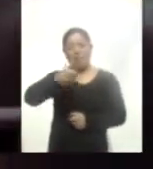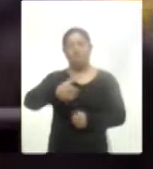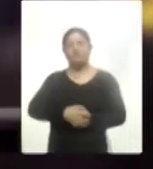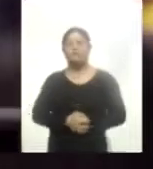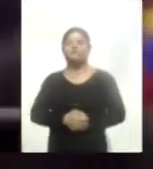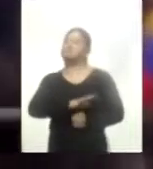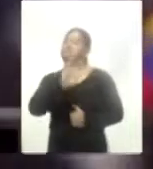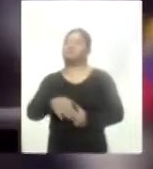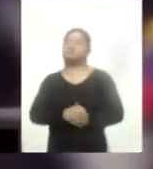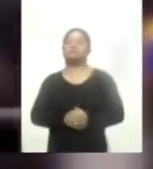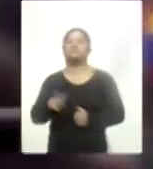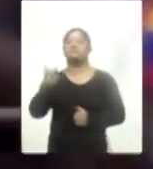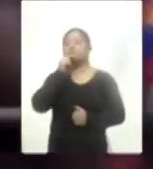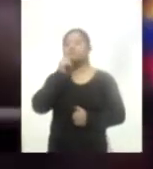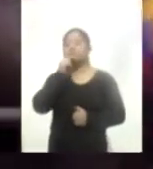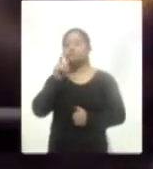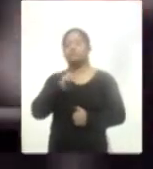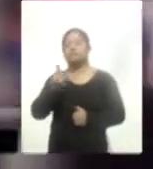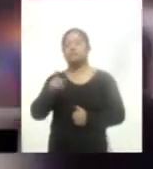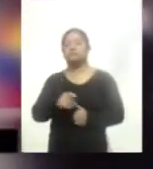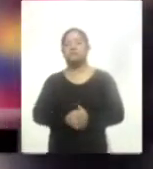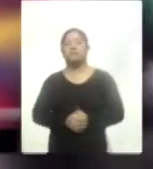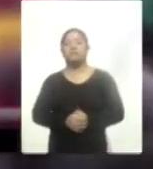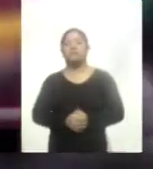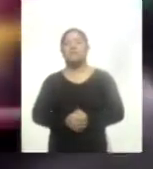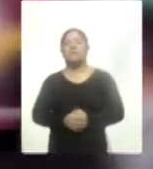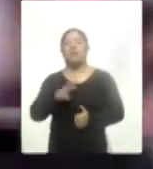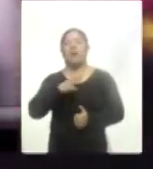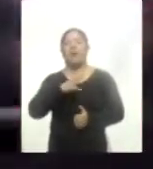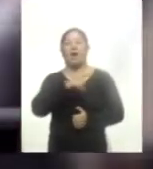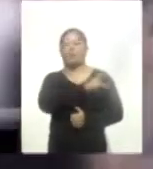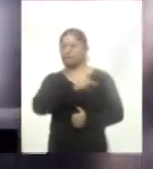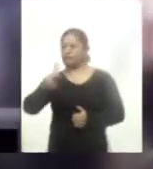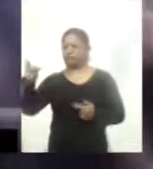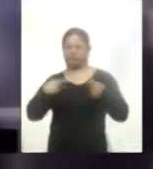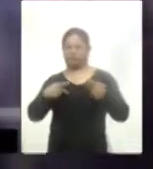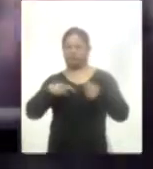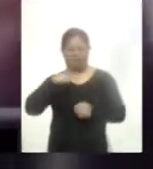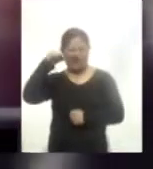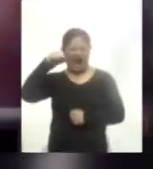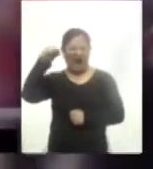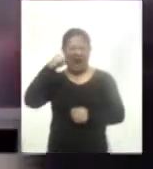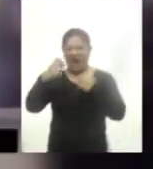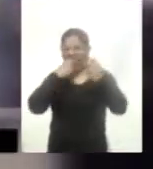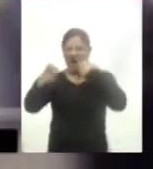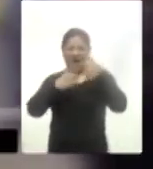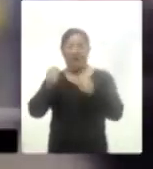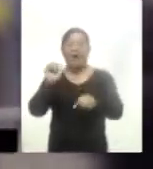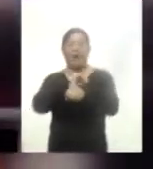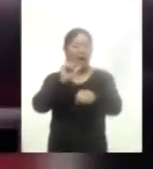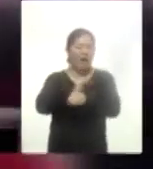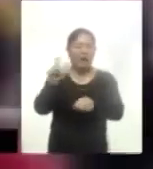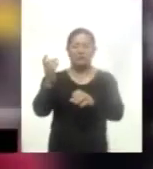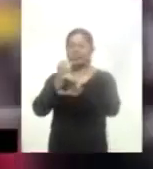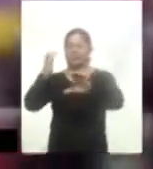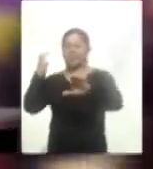Bosa, Kennedy, Teusaquillo, Suba y Engativá han registrado alteraciones del orden público, incluidos incendios de carros, contenedores de basura y